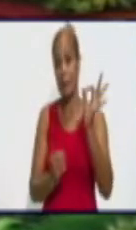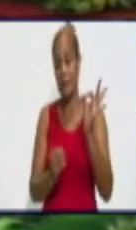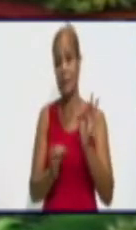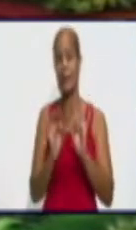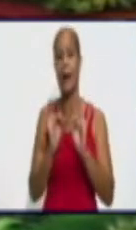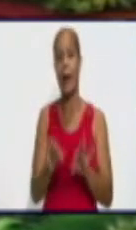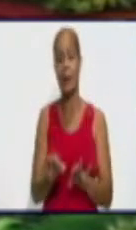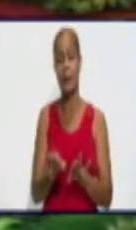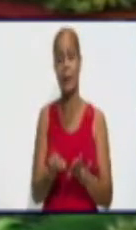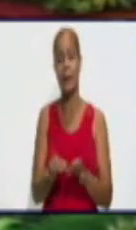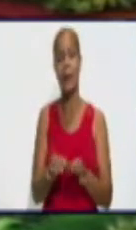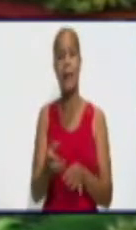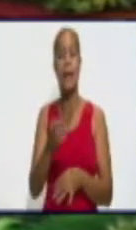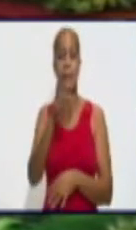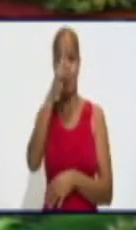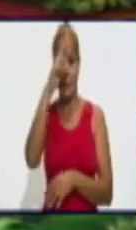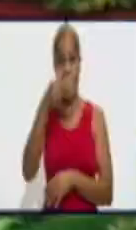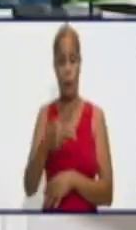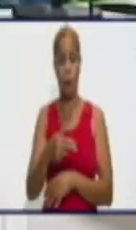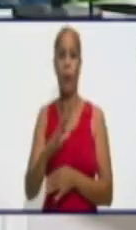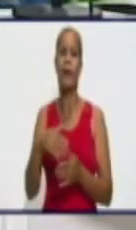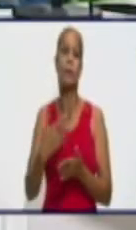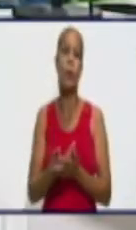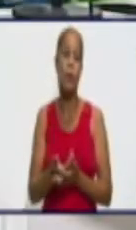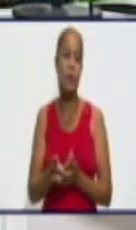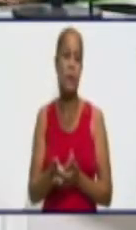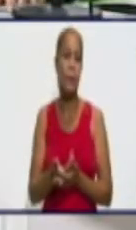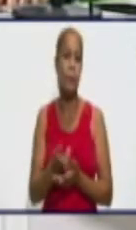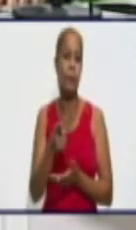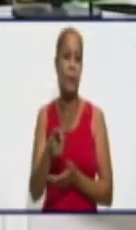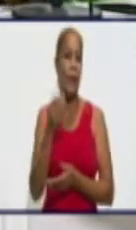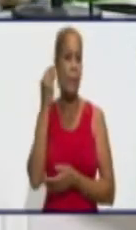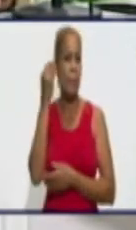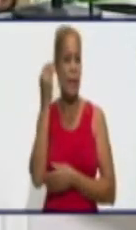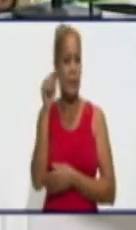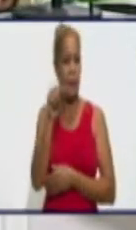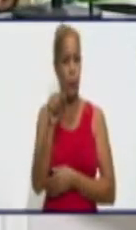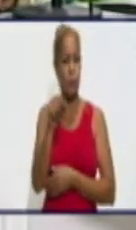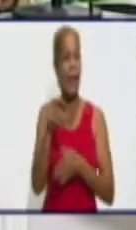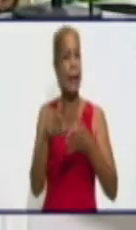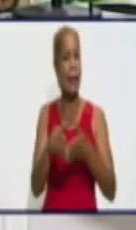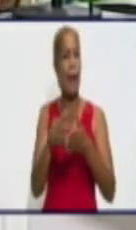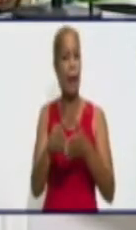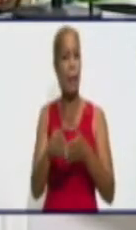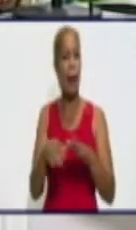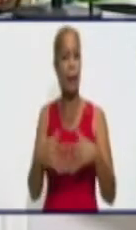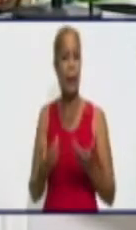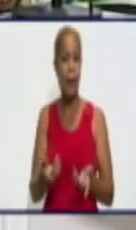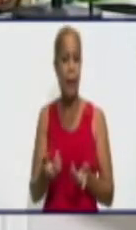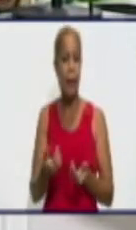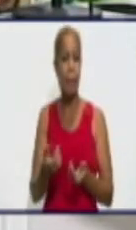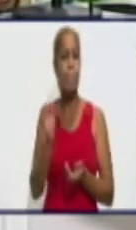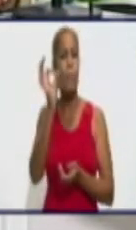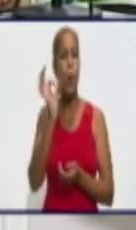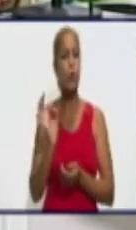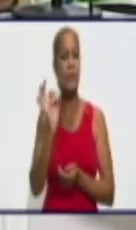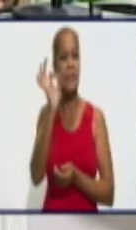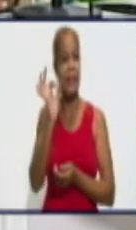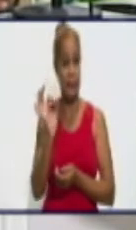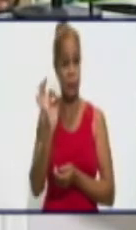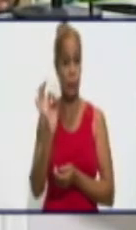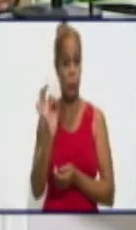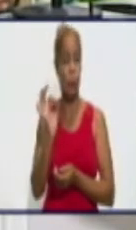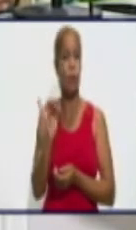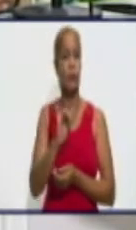salud pública. Ahora bien, doctora, ¿qué tasa de incidencia tiene hoy Granma? ¿Y si pudiera darnos en específico Bayamo